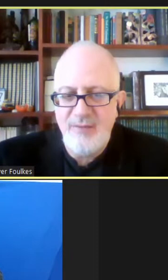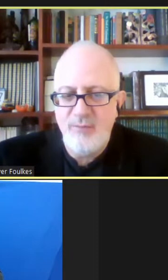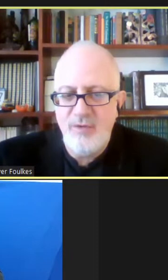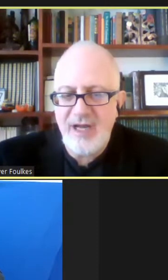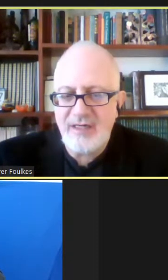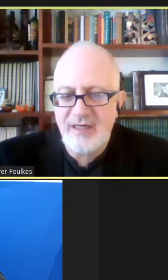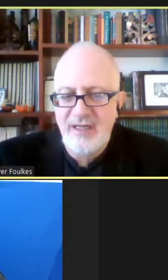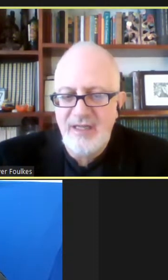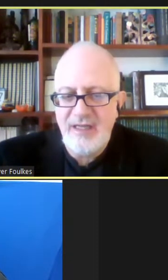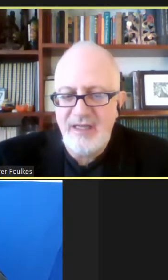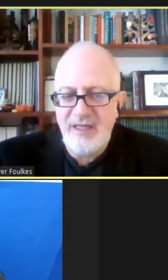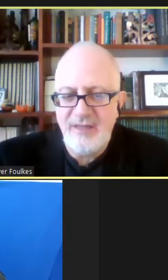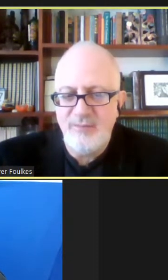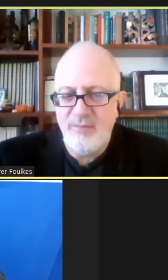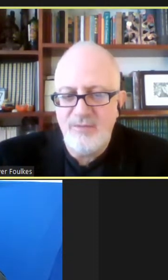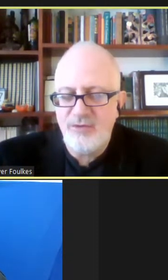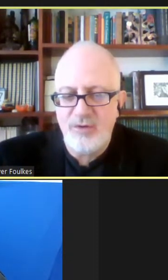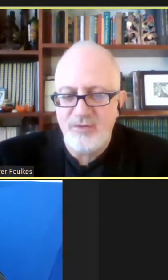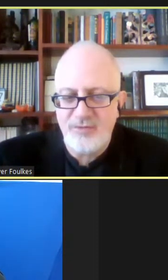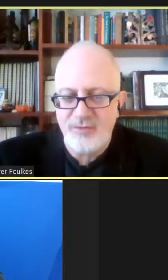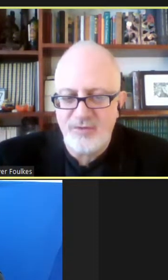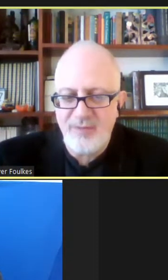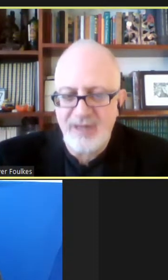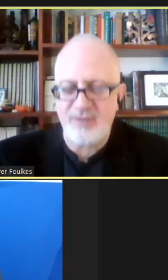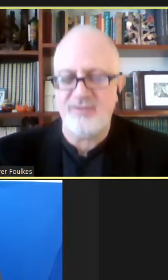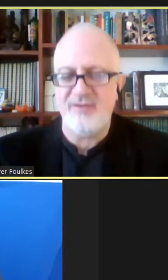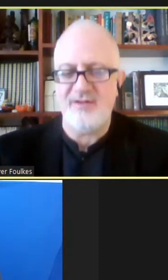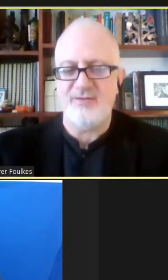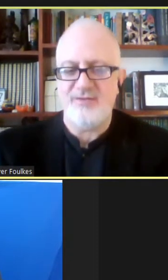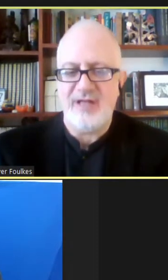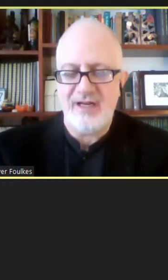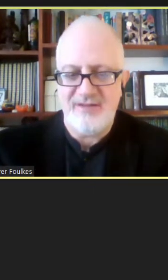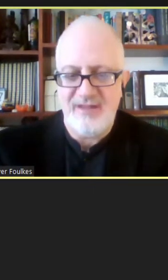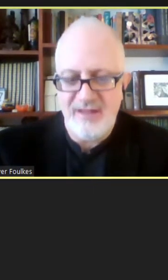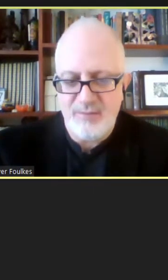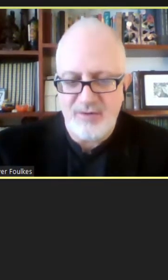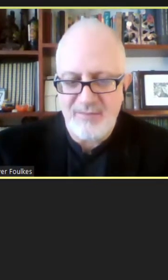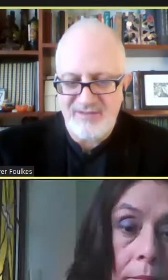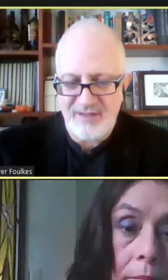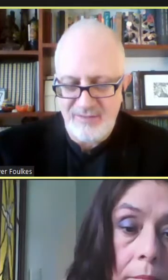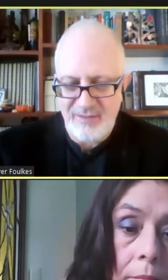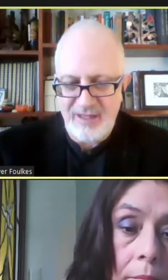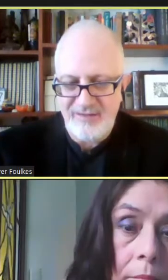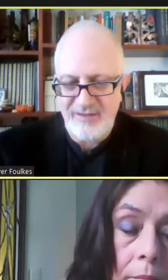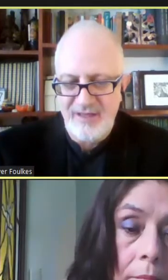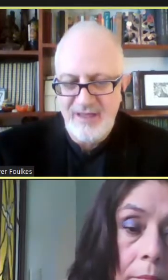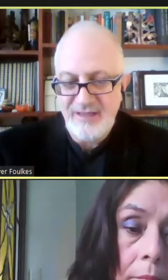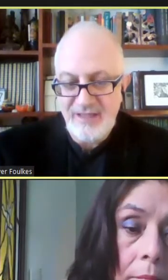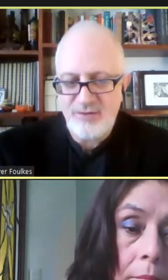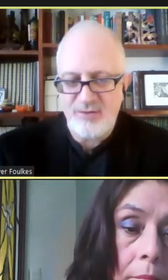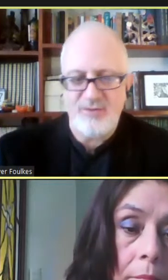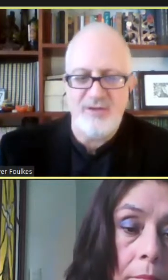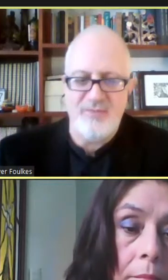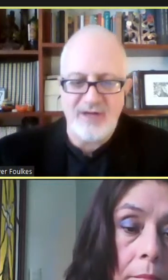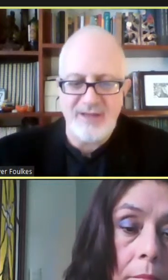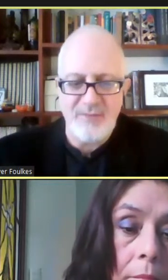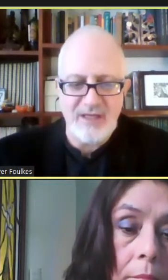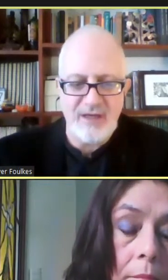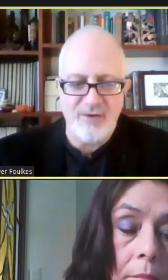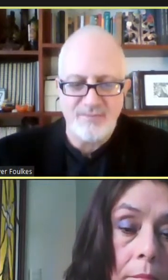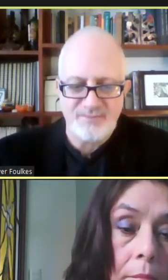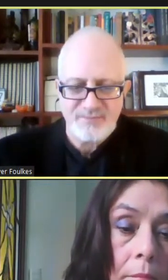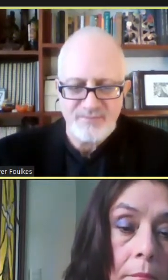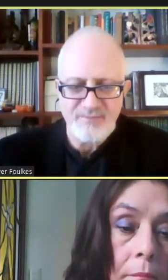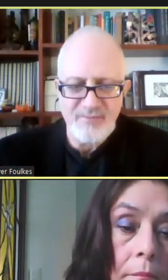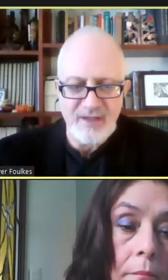emular en todos los otros marcos institucionales y de programas y actividades dentro y fuera de